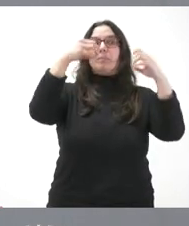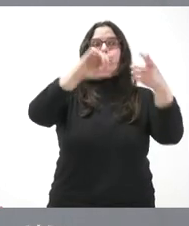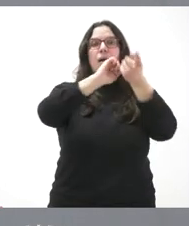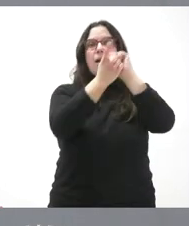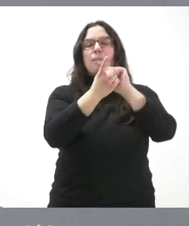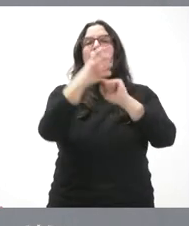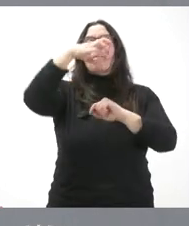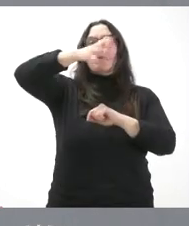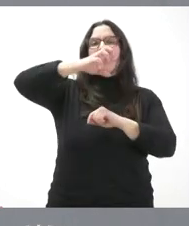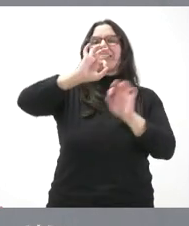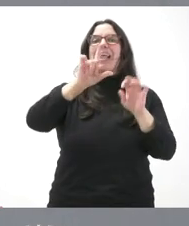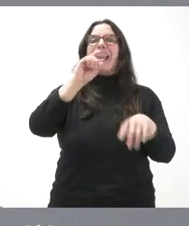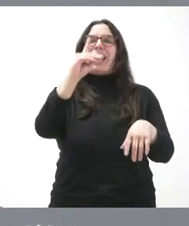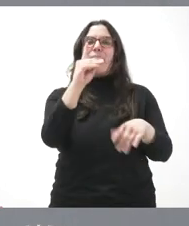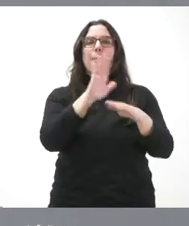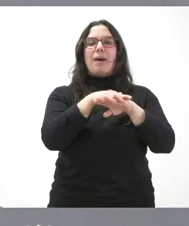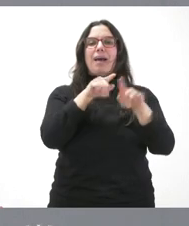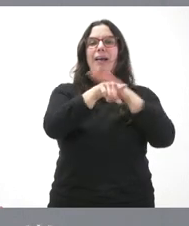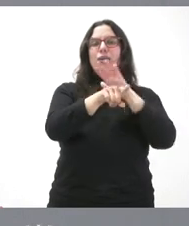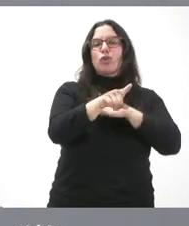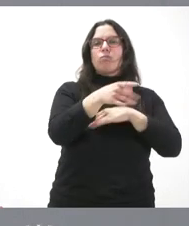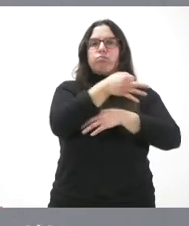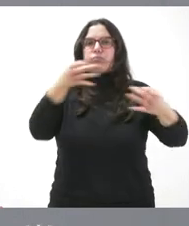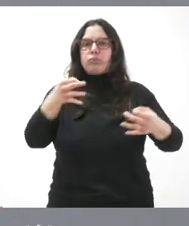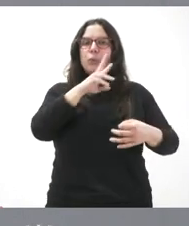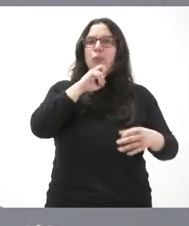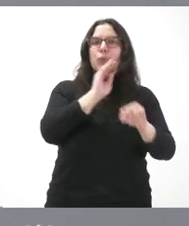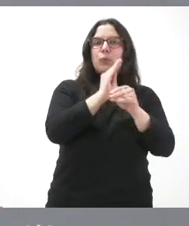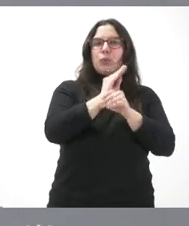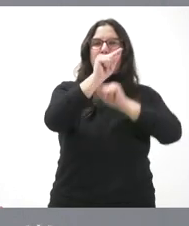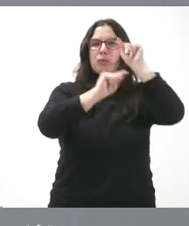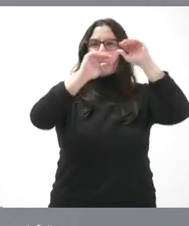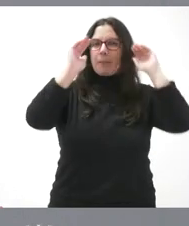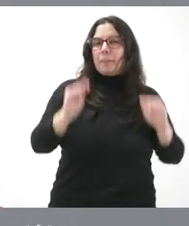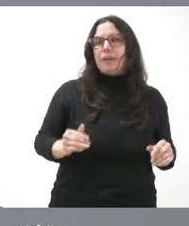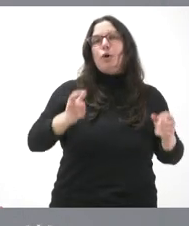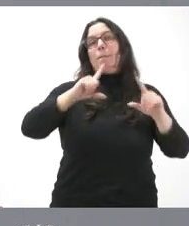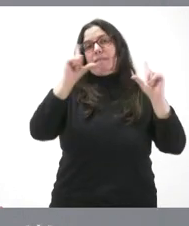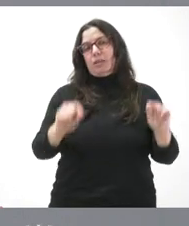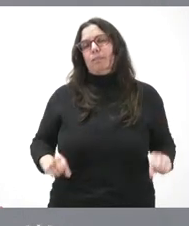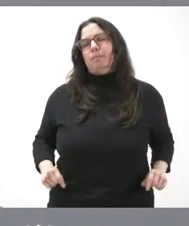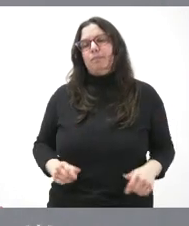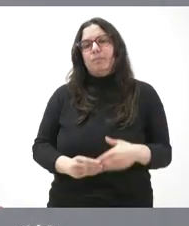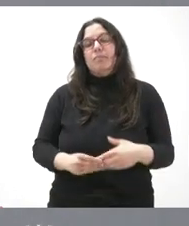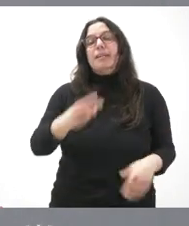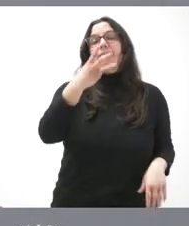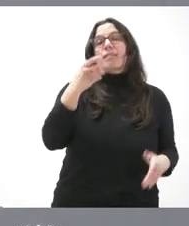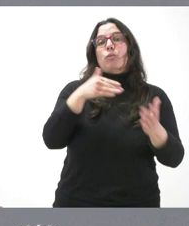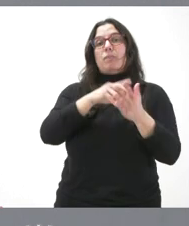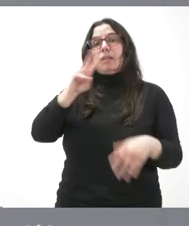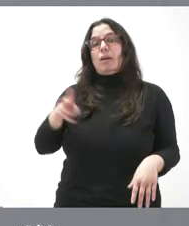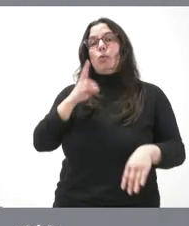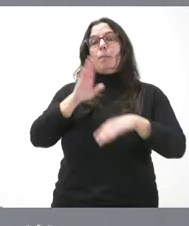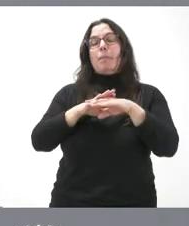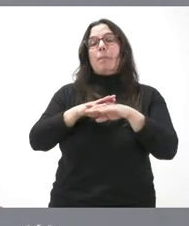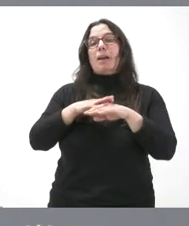busca lograr una gestión más eficiente y sostenible, con menos emisiones y a un menor coste. Y 300.000 euros para suministros